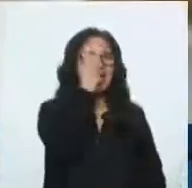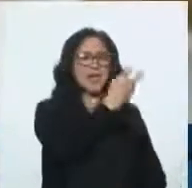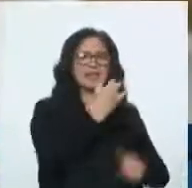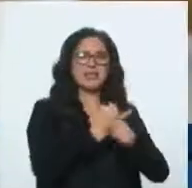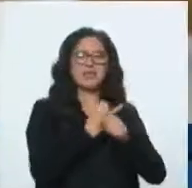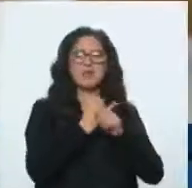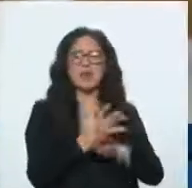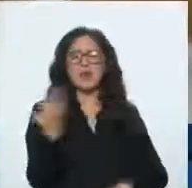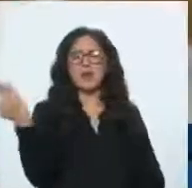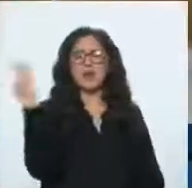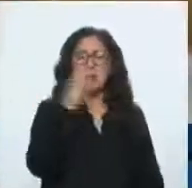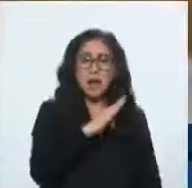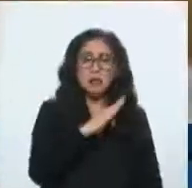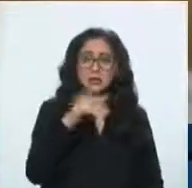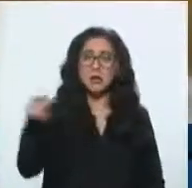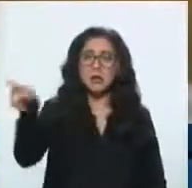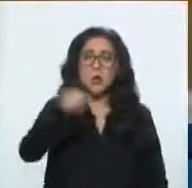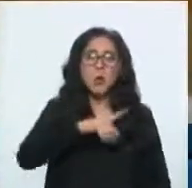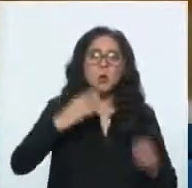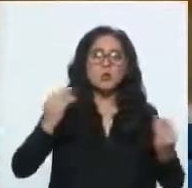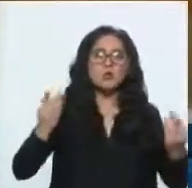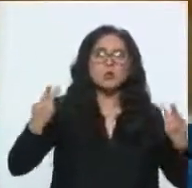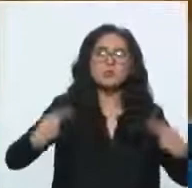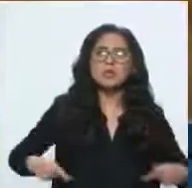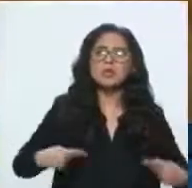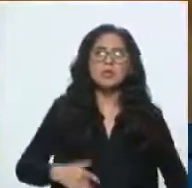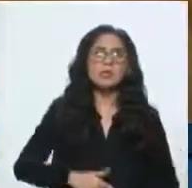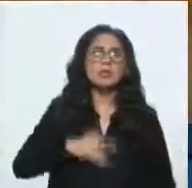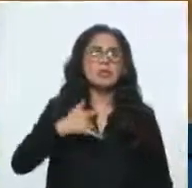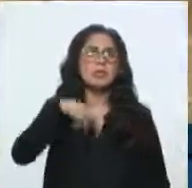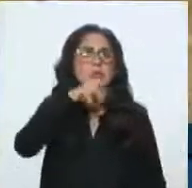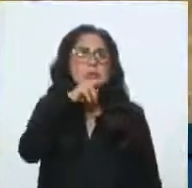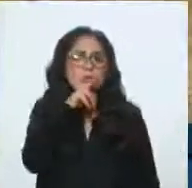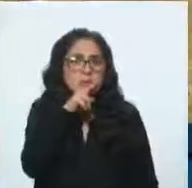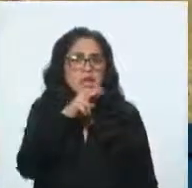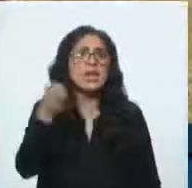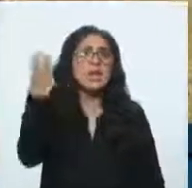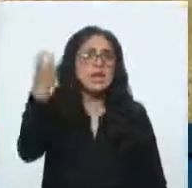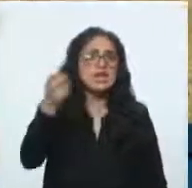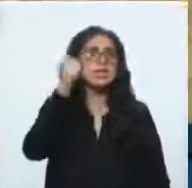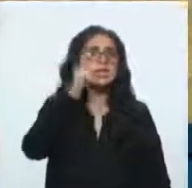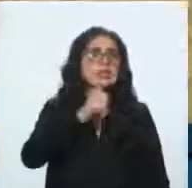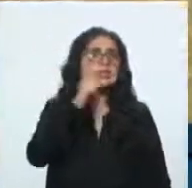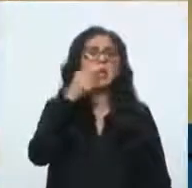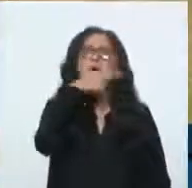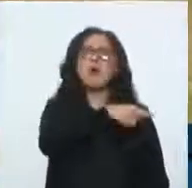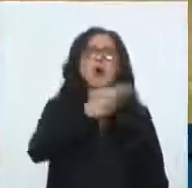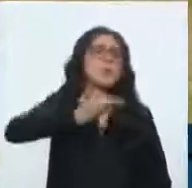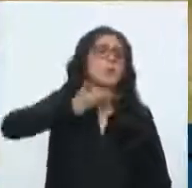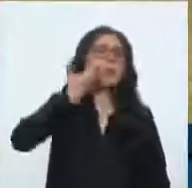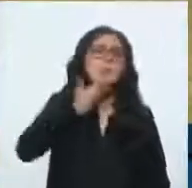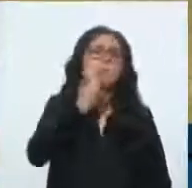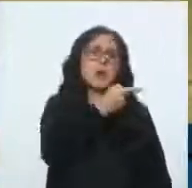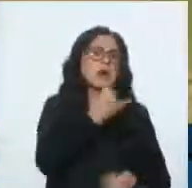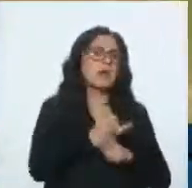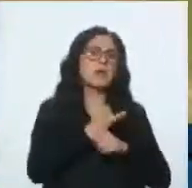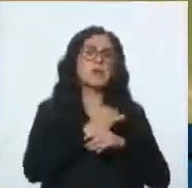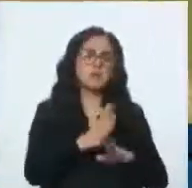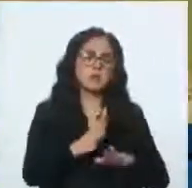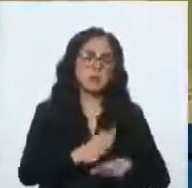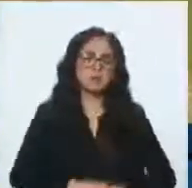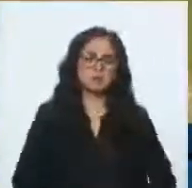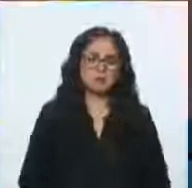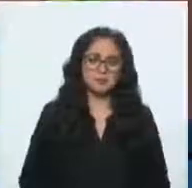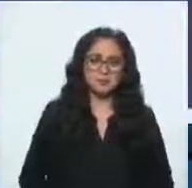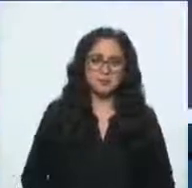sí generan una preocupación, ¿no? Creo que es una de las características de estas operaciones de desinformación. Oye, otra que hubo también por